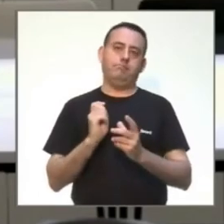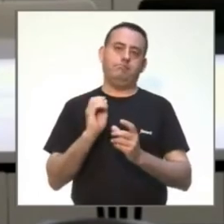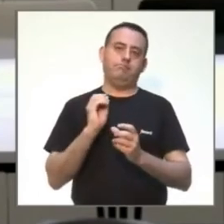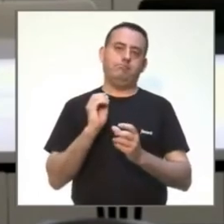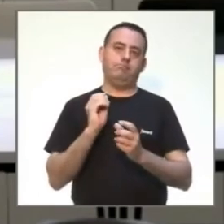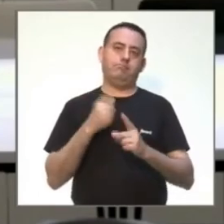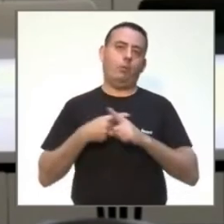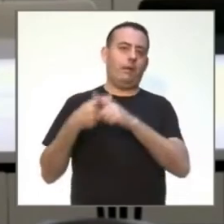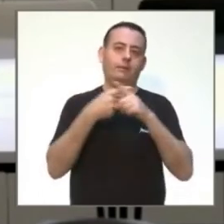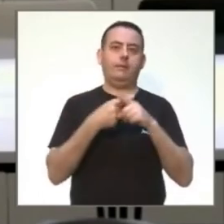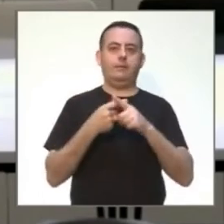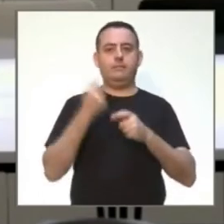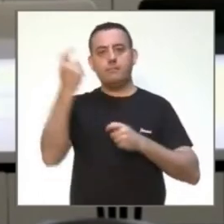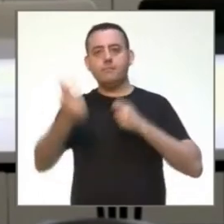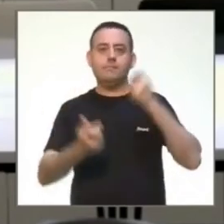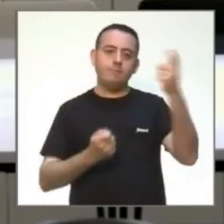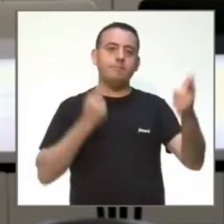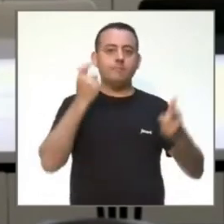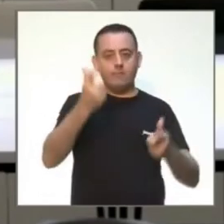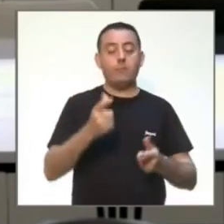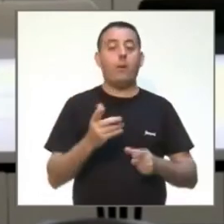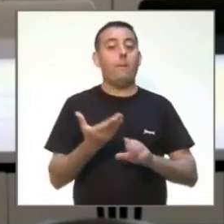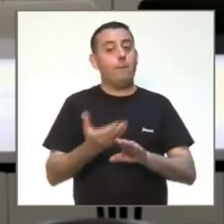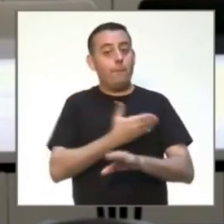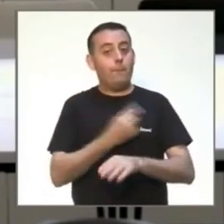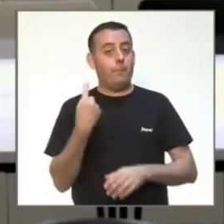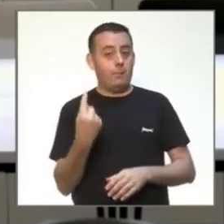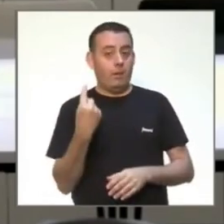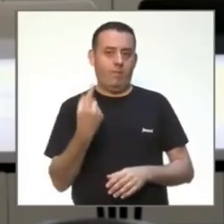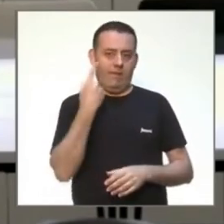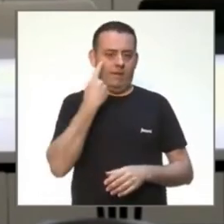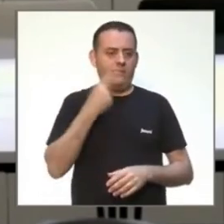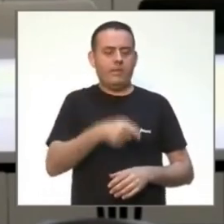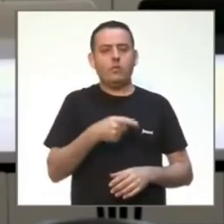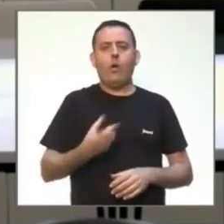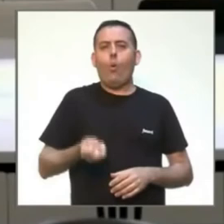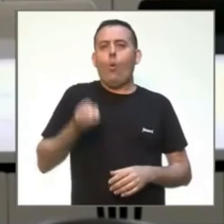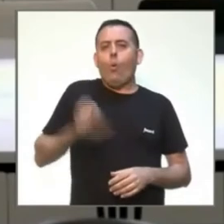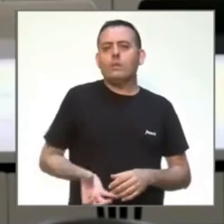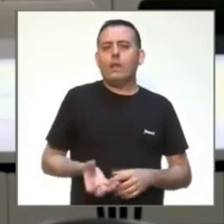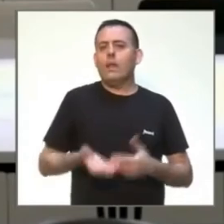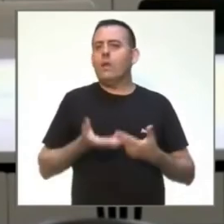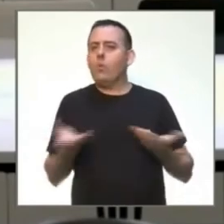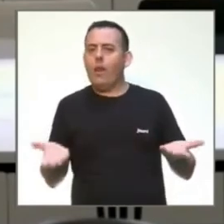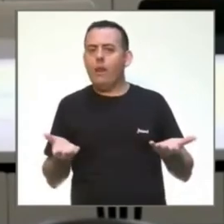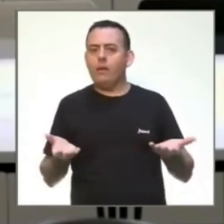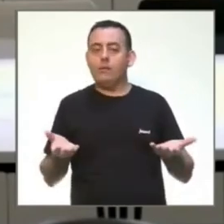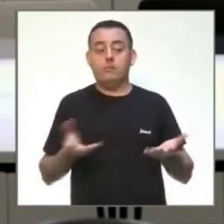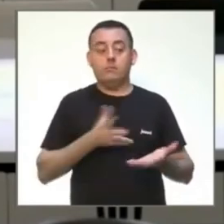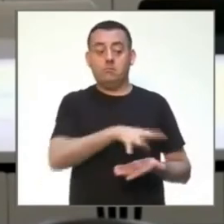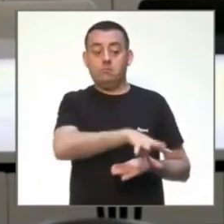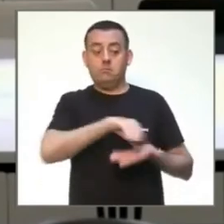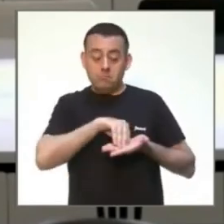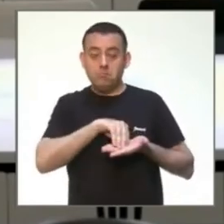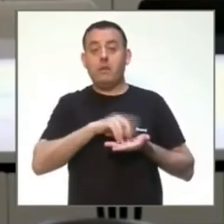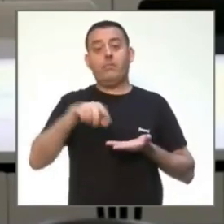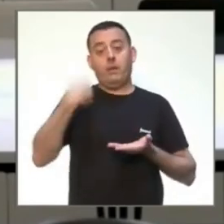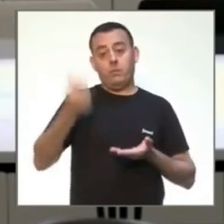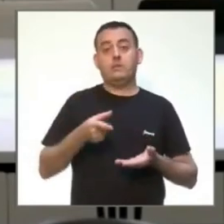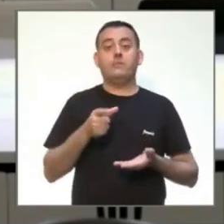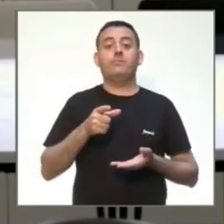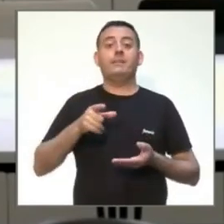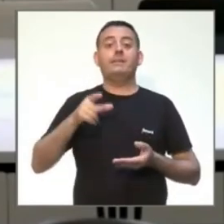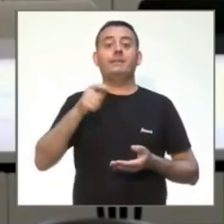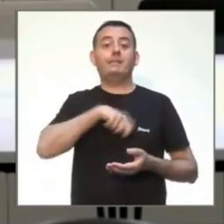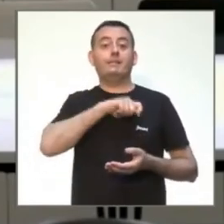definir exactamente cuál es su utilidad y todos los demás áreas de España o comunidades tendrán que